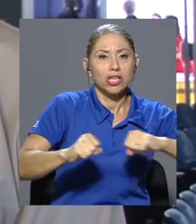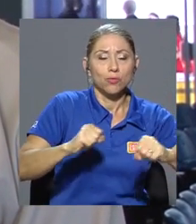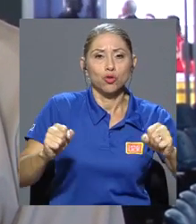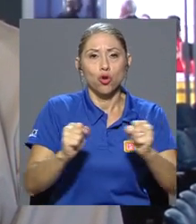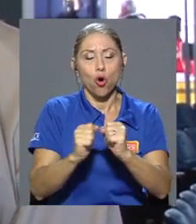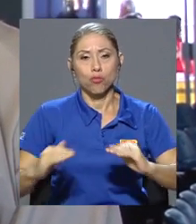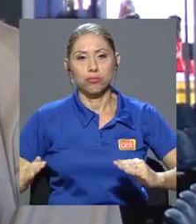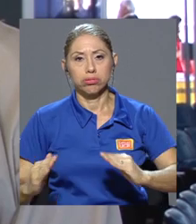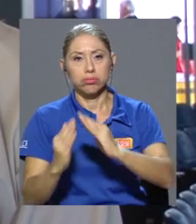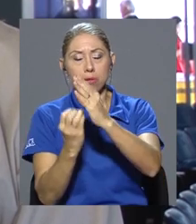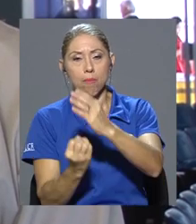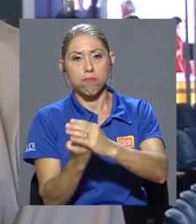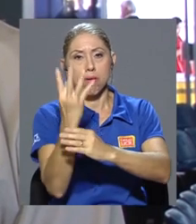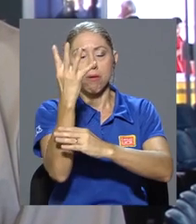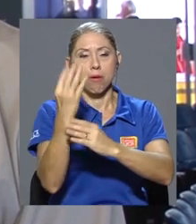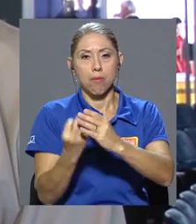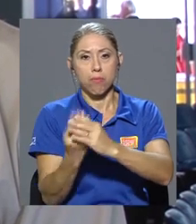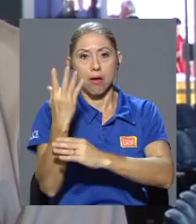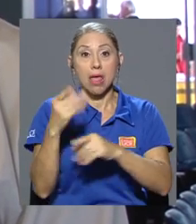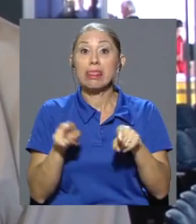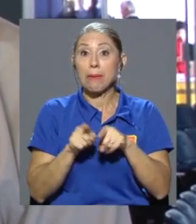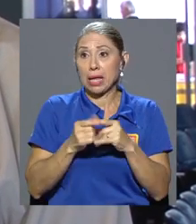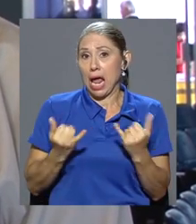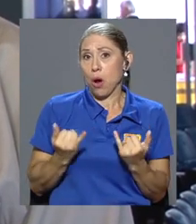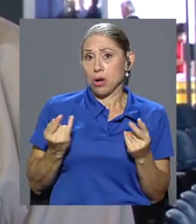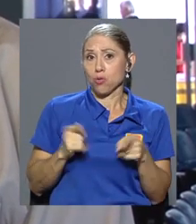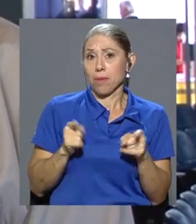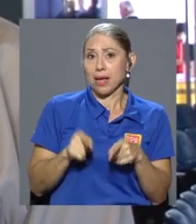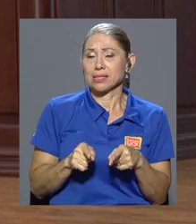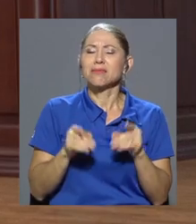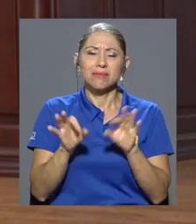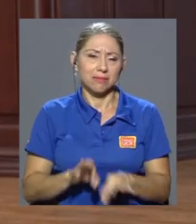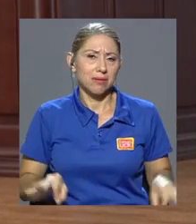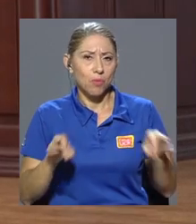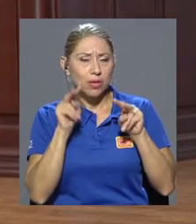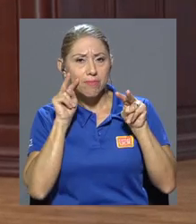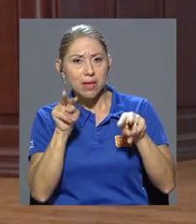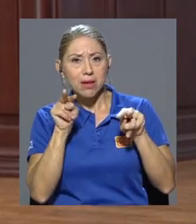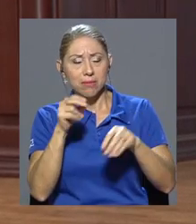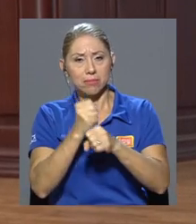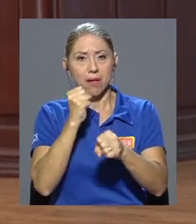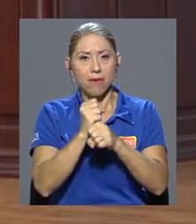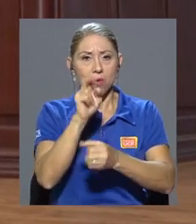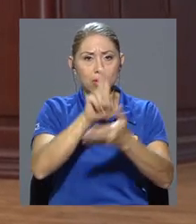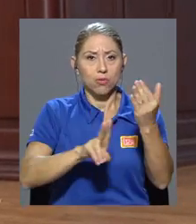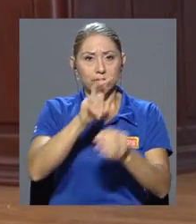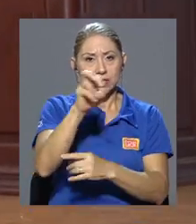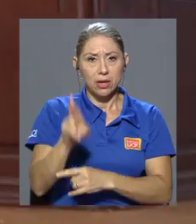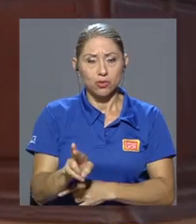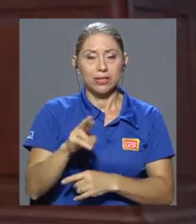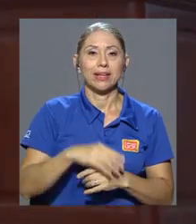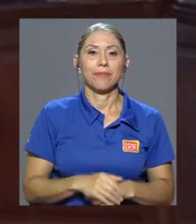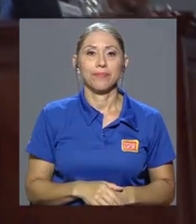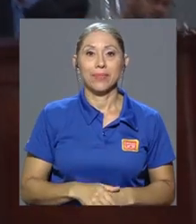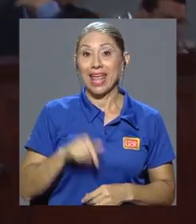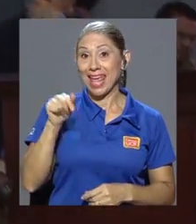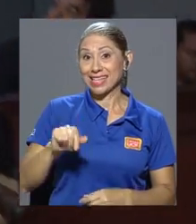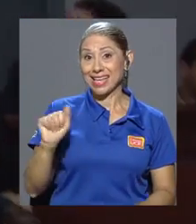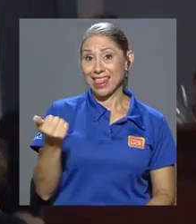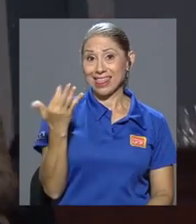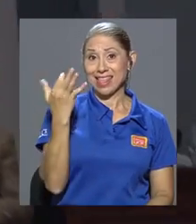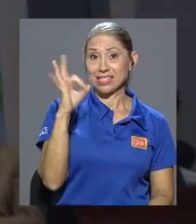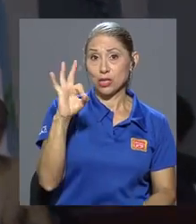en el país. Además, es importante en la coyuntura actual visibilizar el trabajo que hace la Universidad de Costa Rica. Esta es la